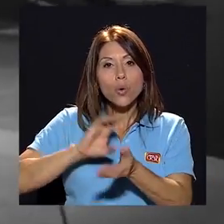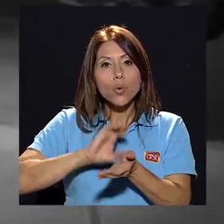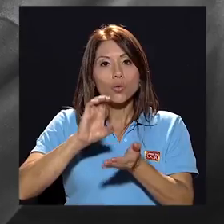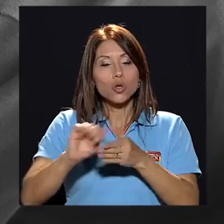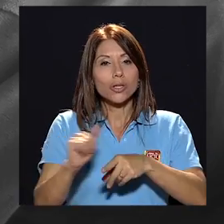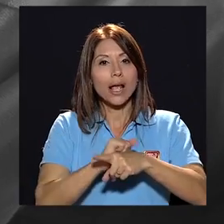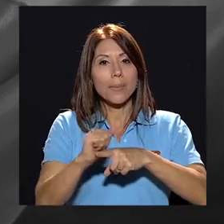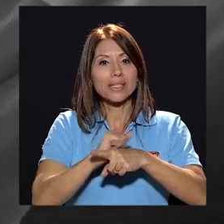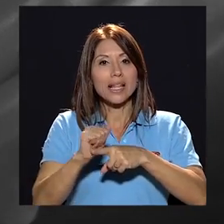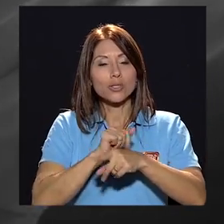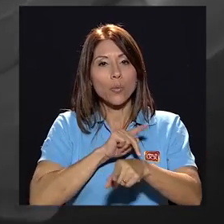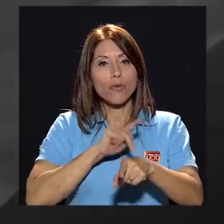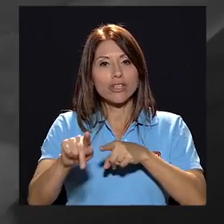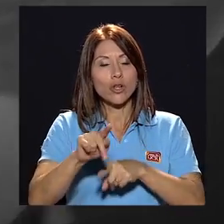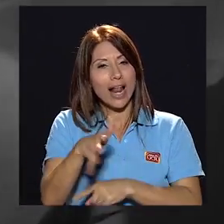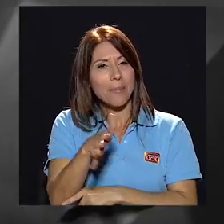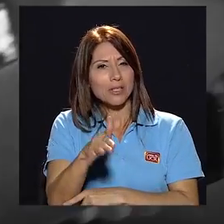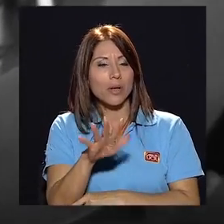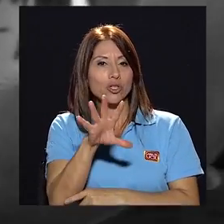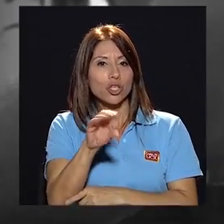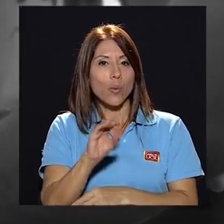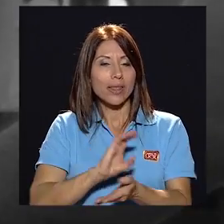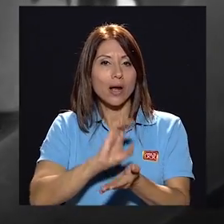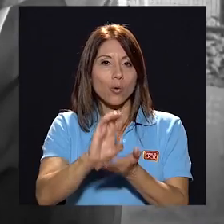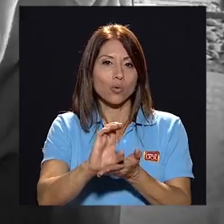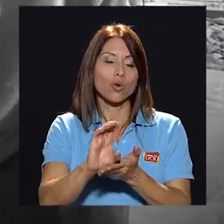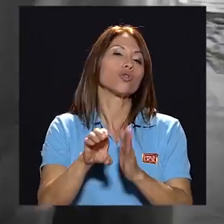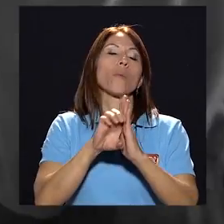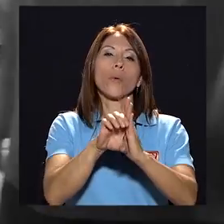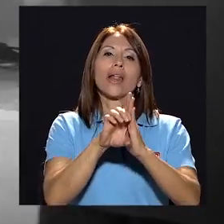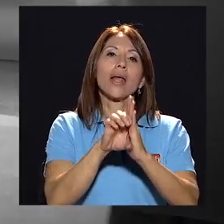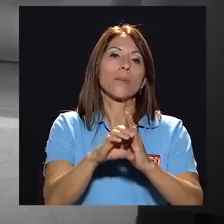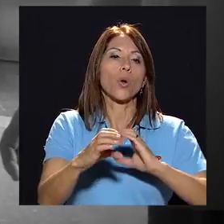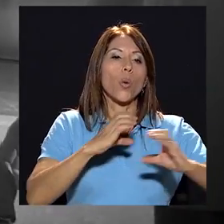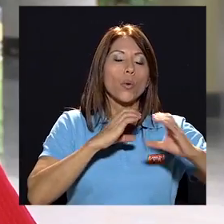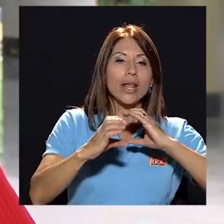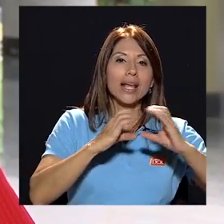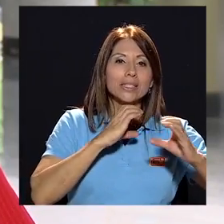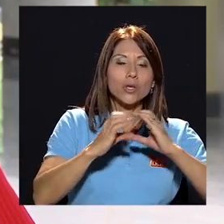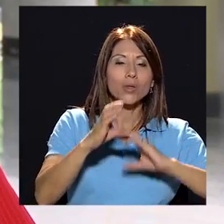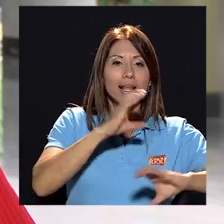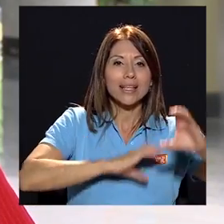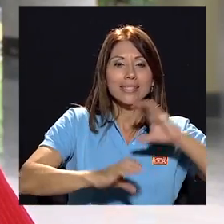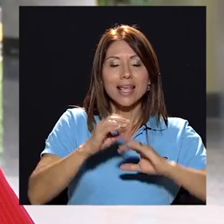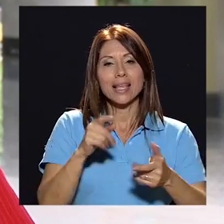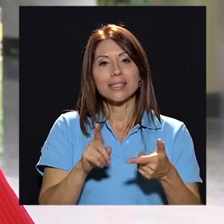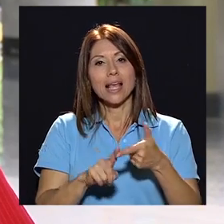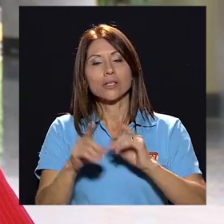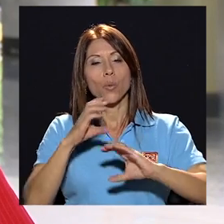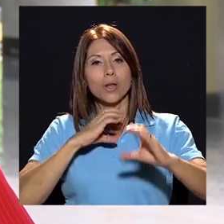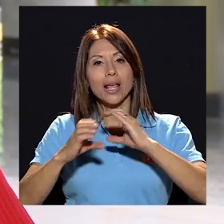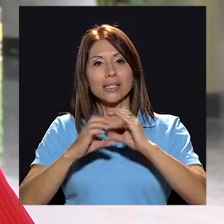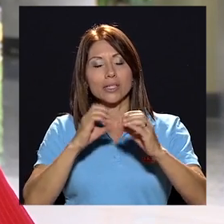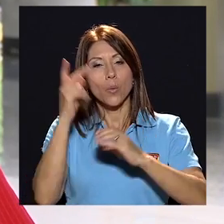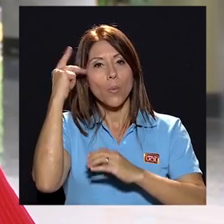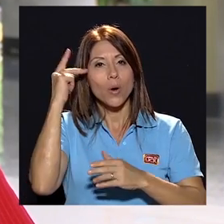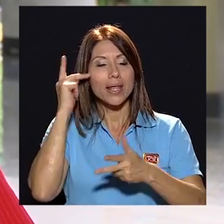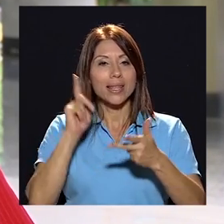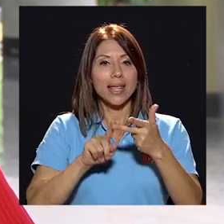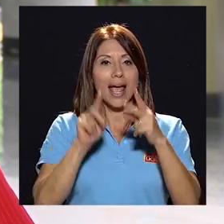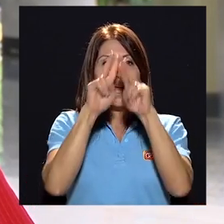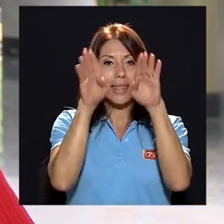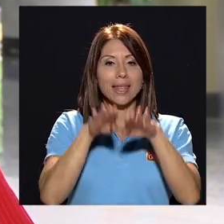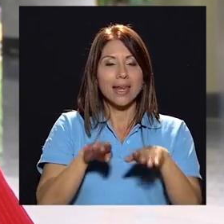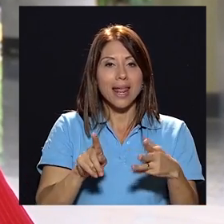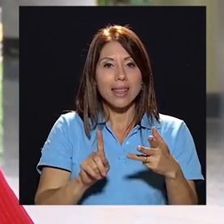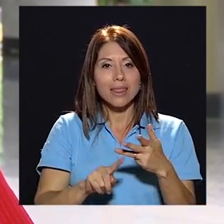profesional, más o menos unos 50 cursos en áreas como comunicación de la ciencia, comunicación política, internet,